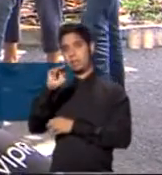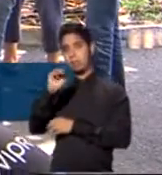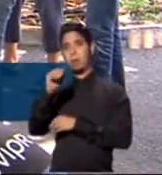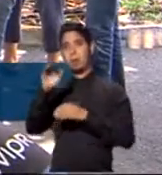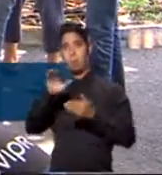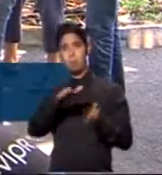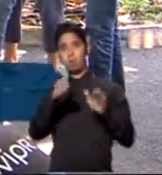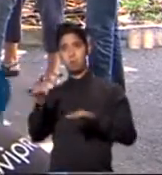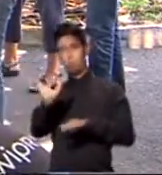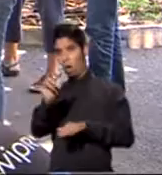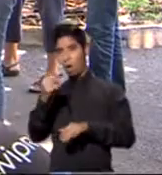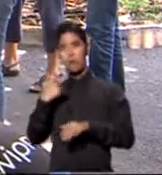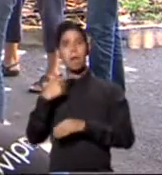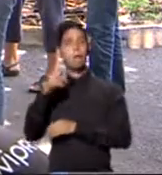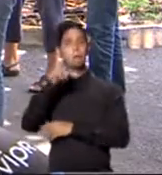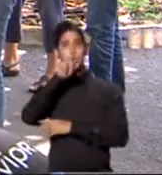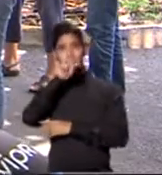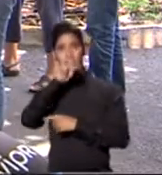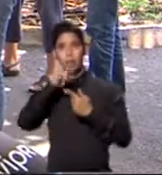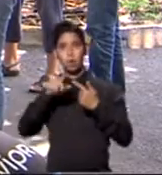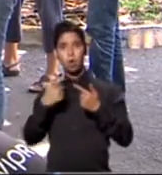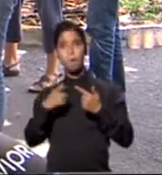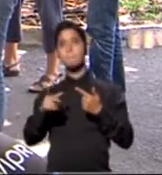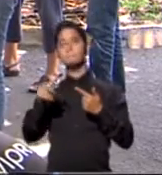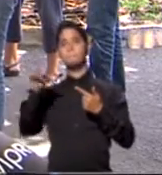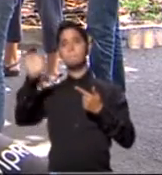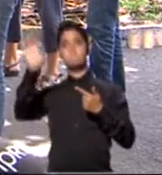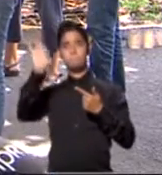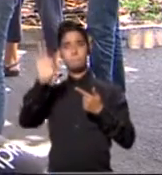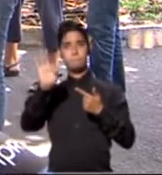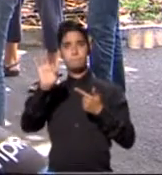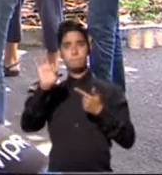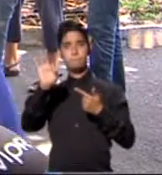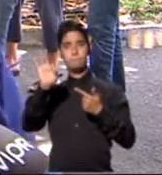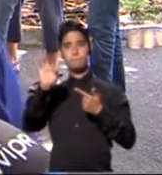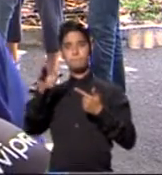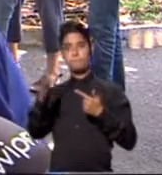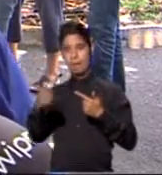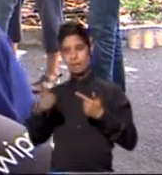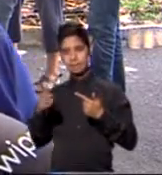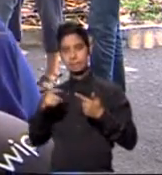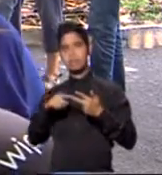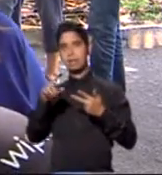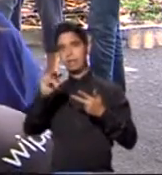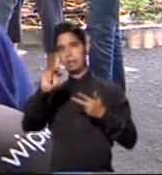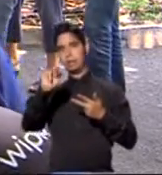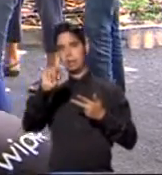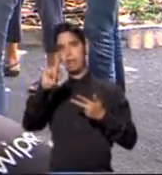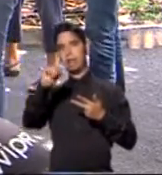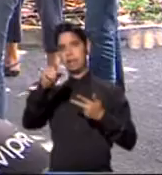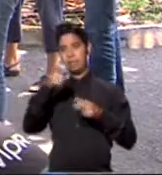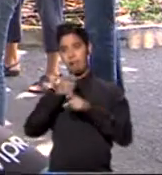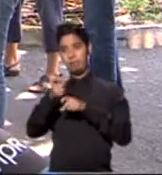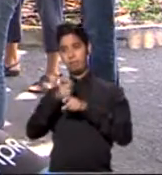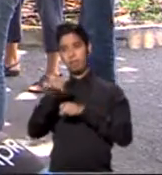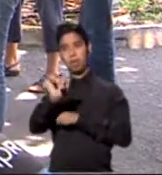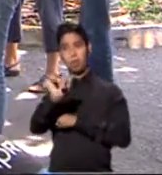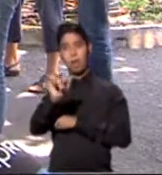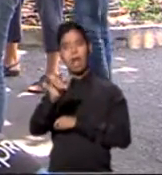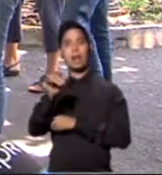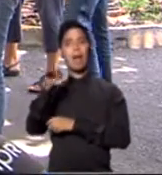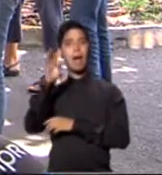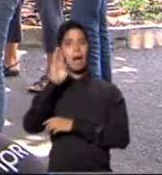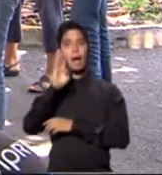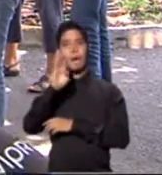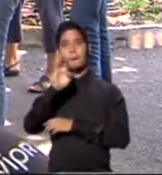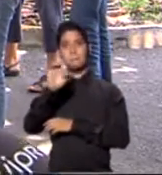para pájaros, pero sobre todo para las abejas. El NALET mata las abejas y a aquellas abejas que se quedan todavía